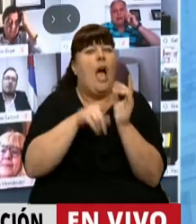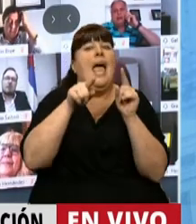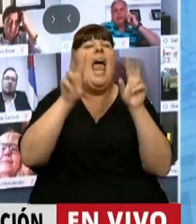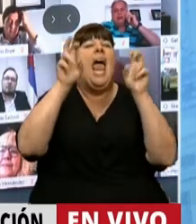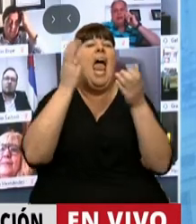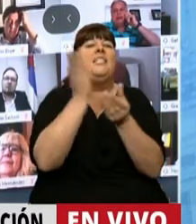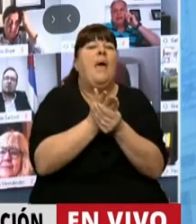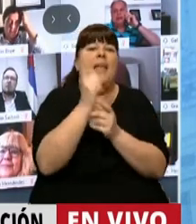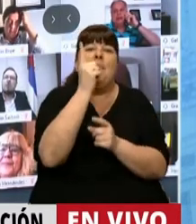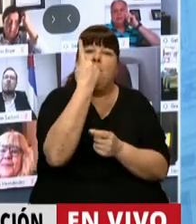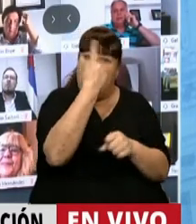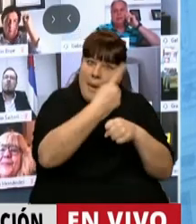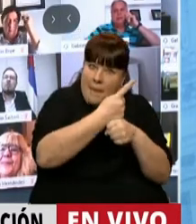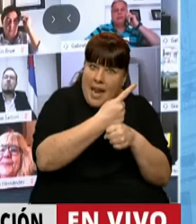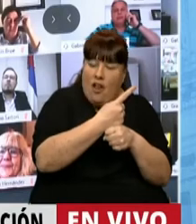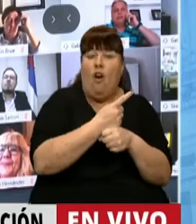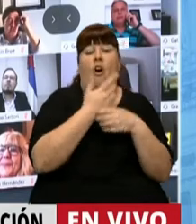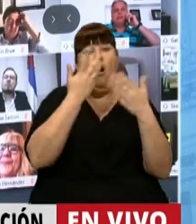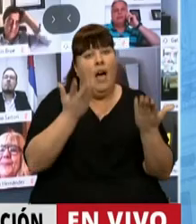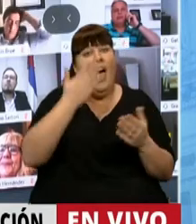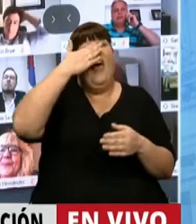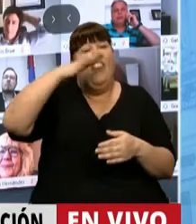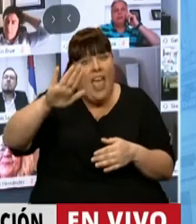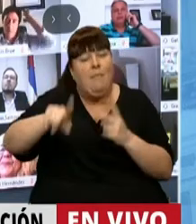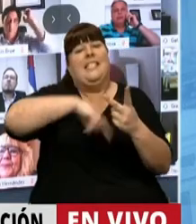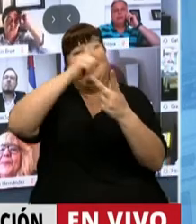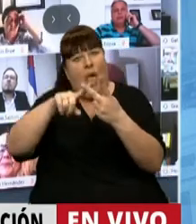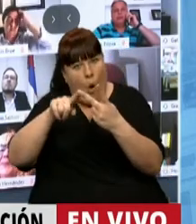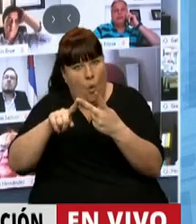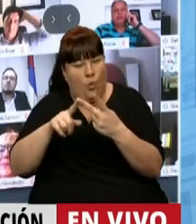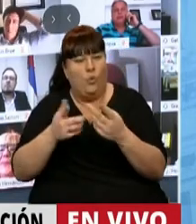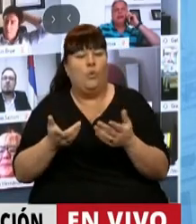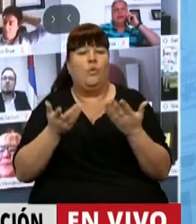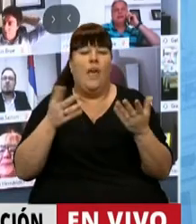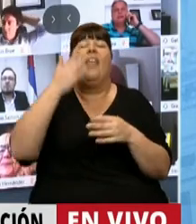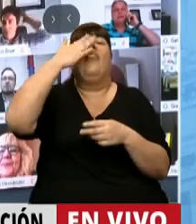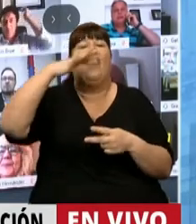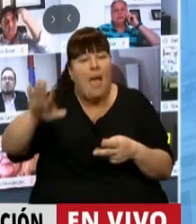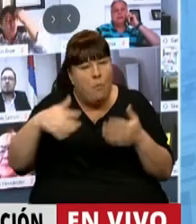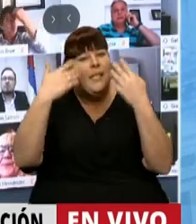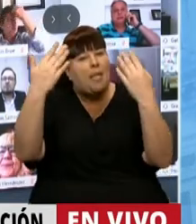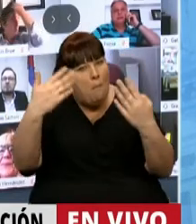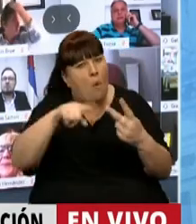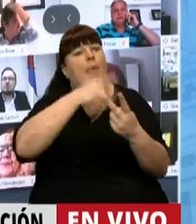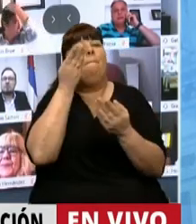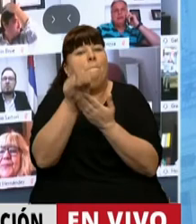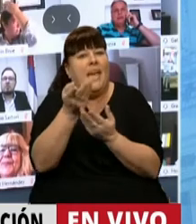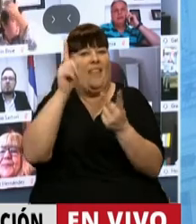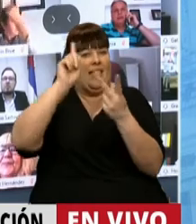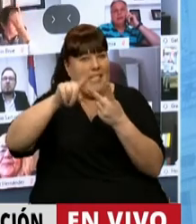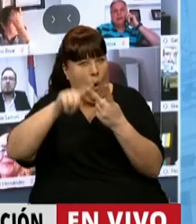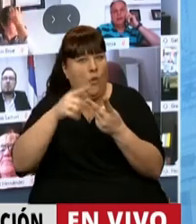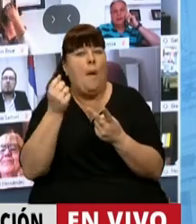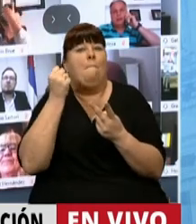sobre el expediente que está pidiendo. En todo caso, después puede hacer una moción de